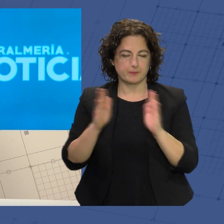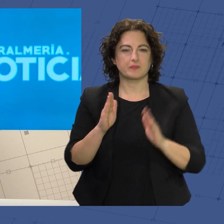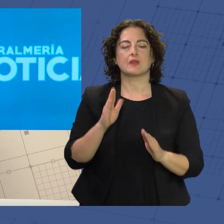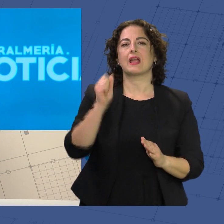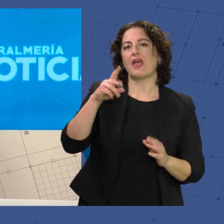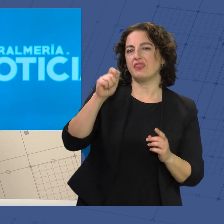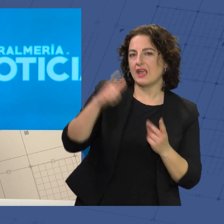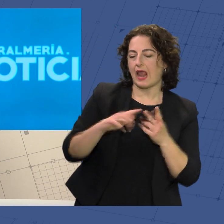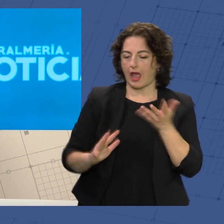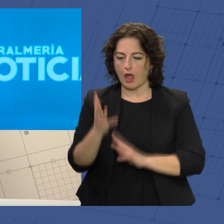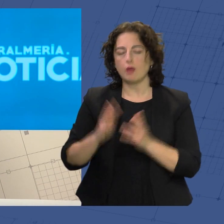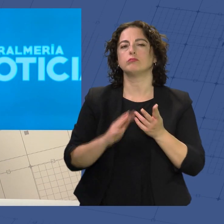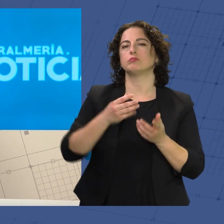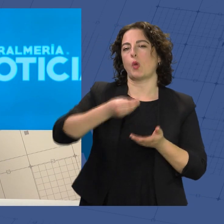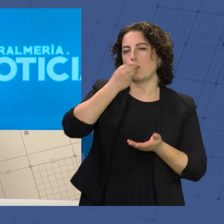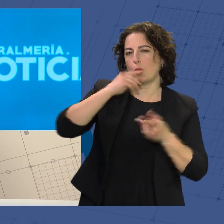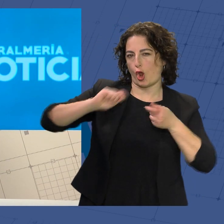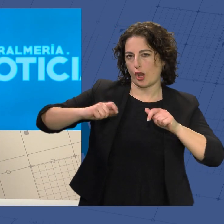polvorones y muchos villancicos.